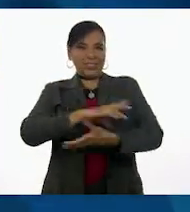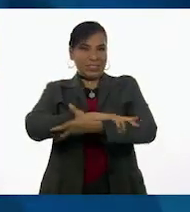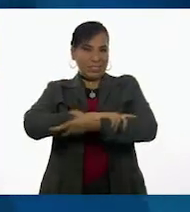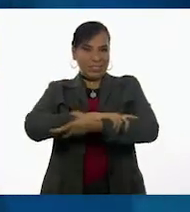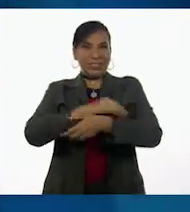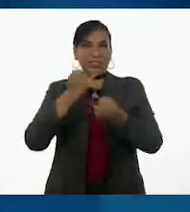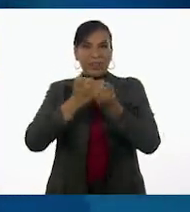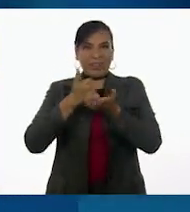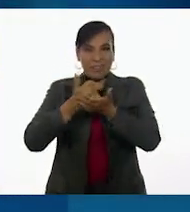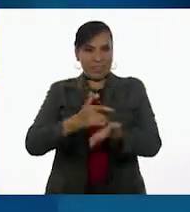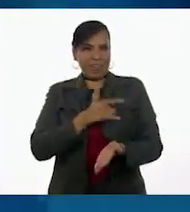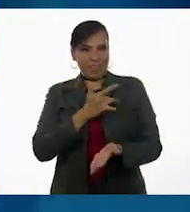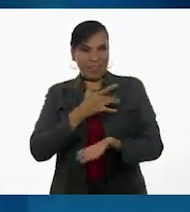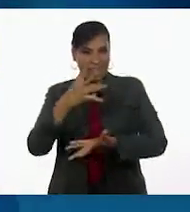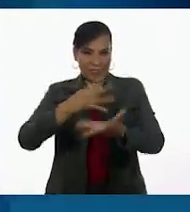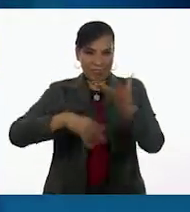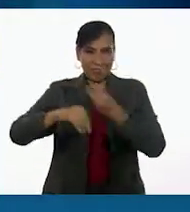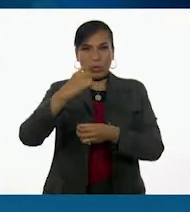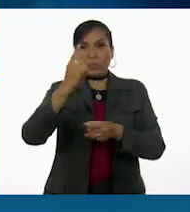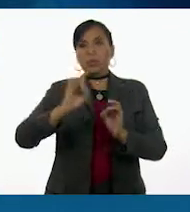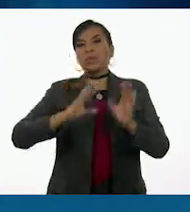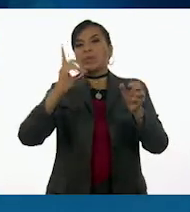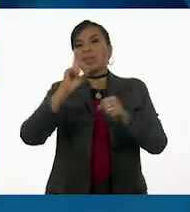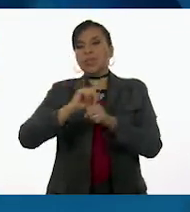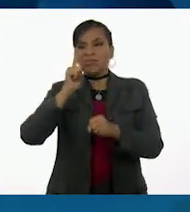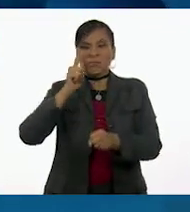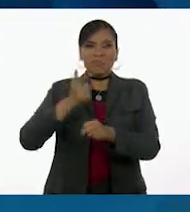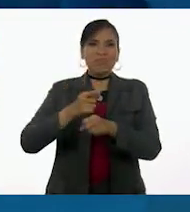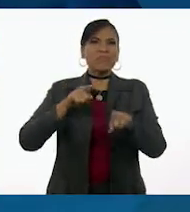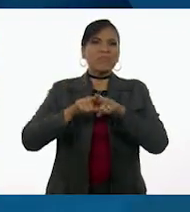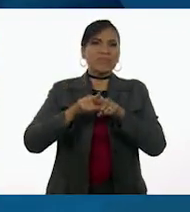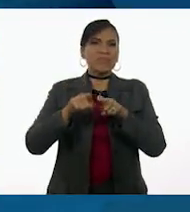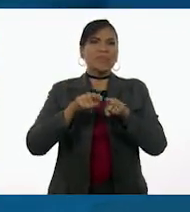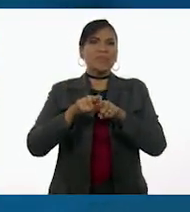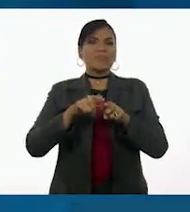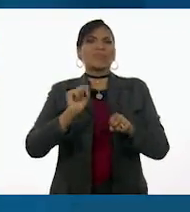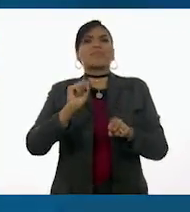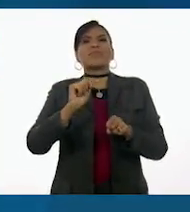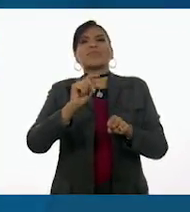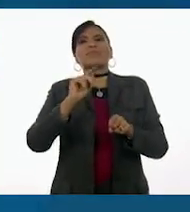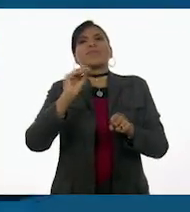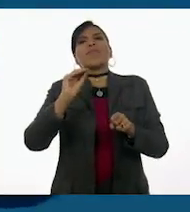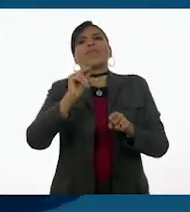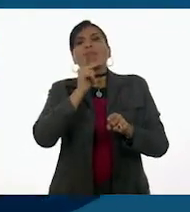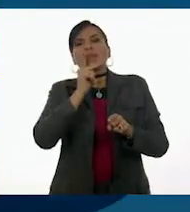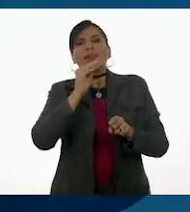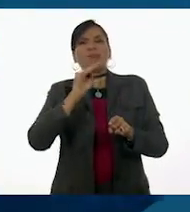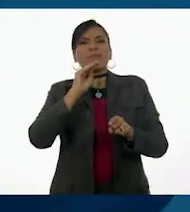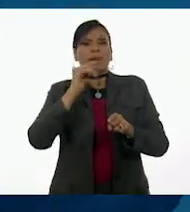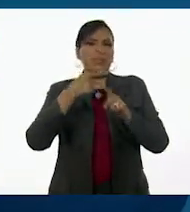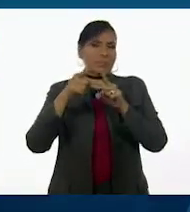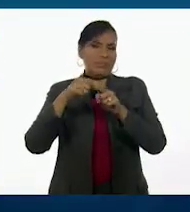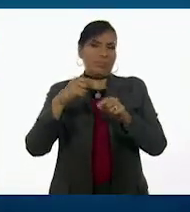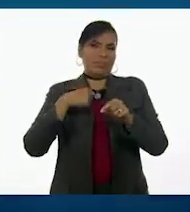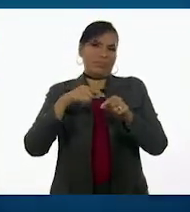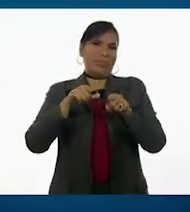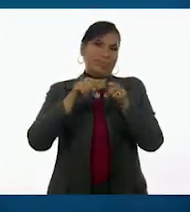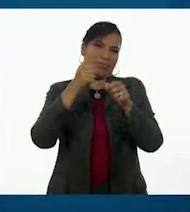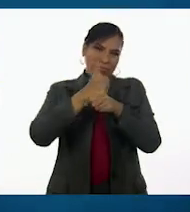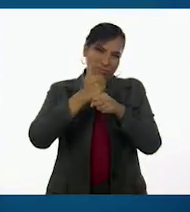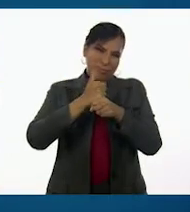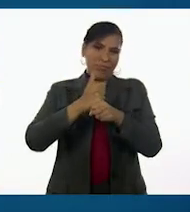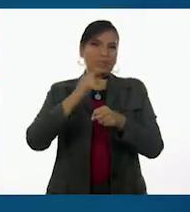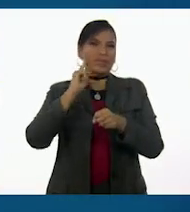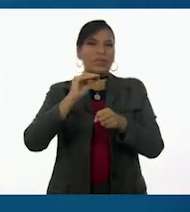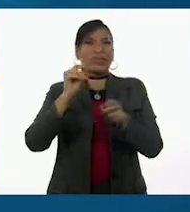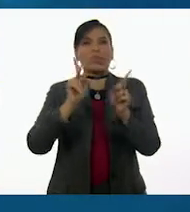generosidad. Porque quizás un día notamos que nuestra hermana, hermano, papá o mamá, o en mi caso, mi abuelita o mis primos,